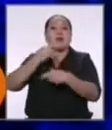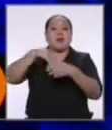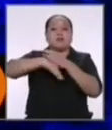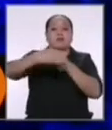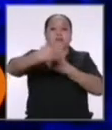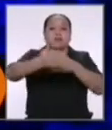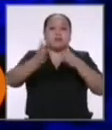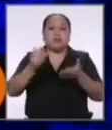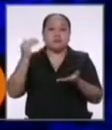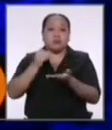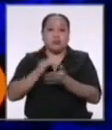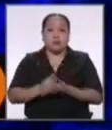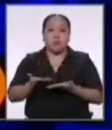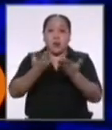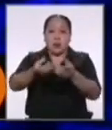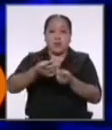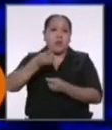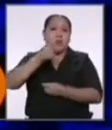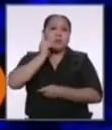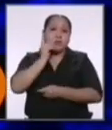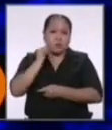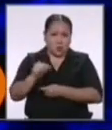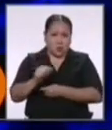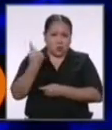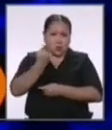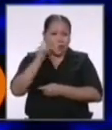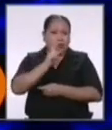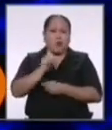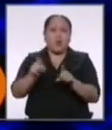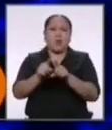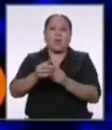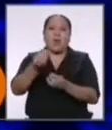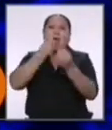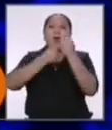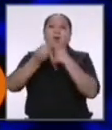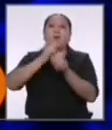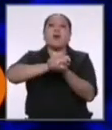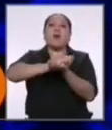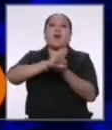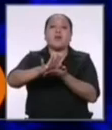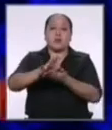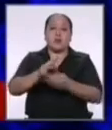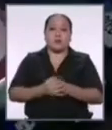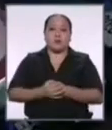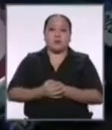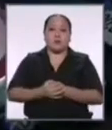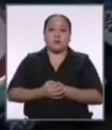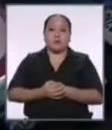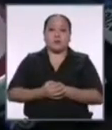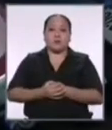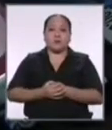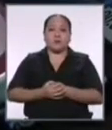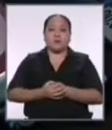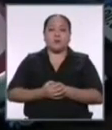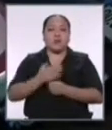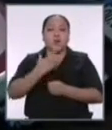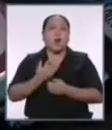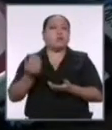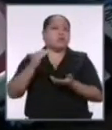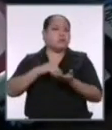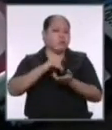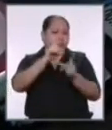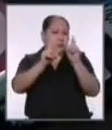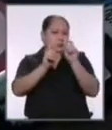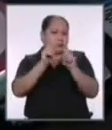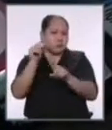y daremos no solamente el desayuno sino también el almuerzo escolar gratuito una repregunta